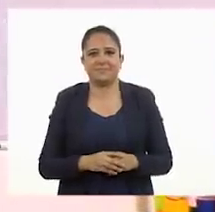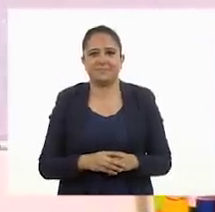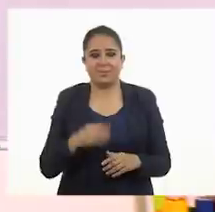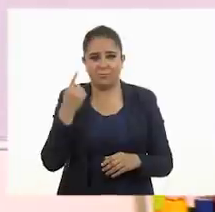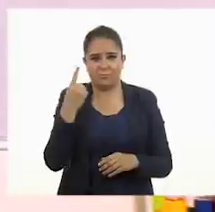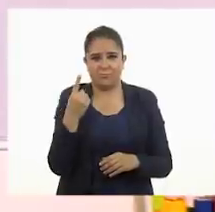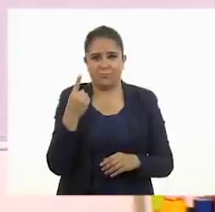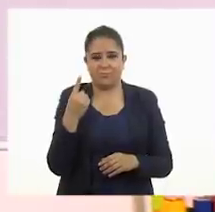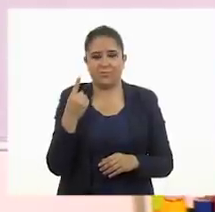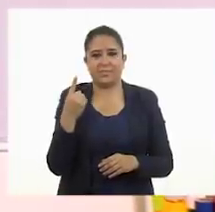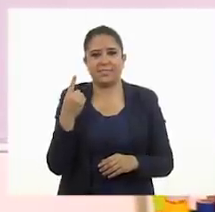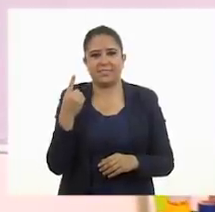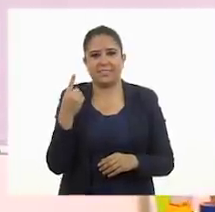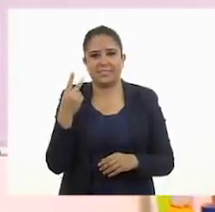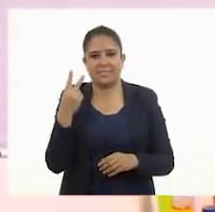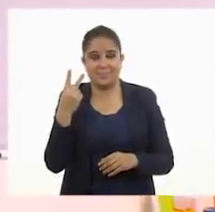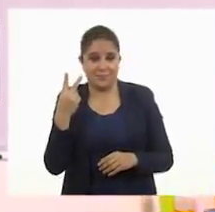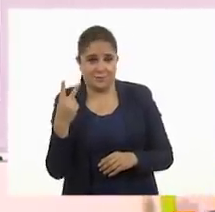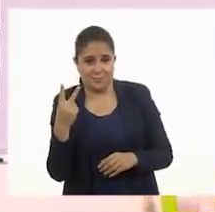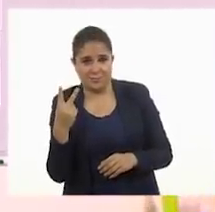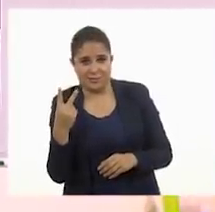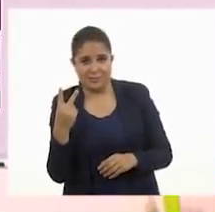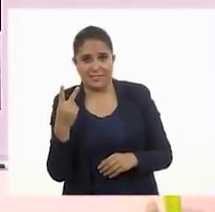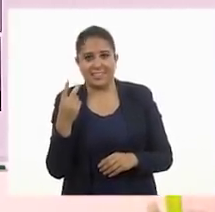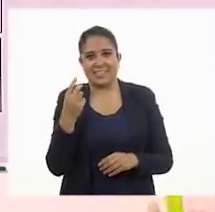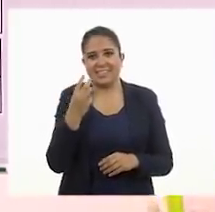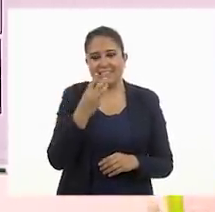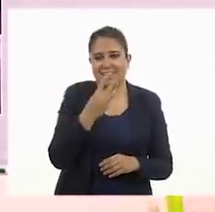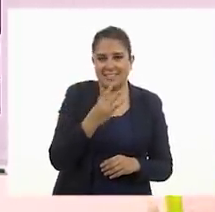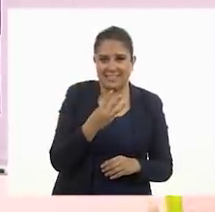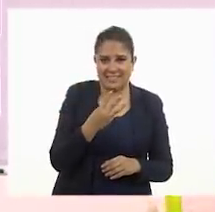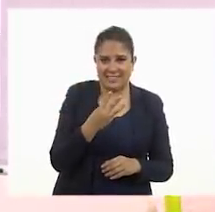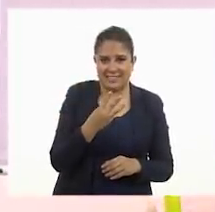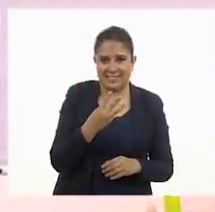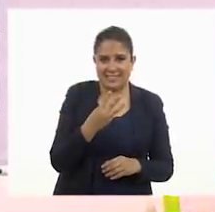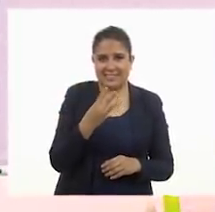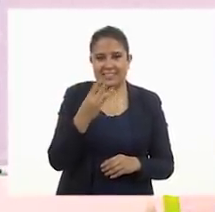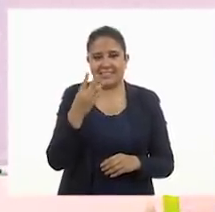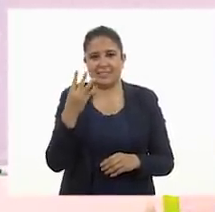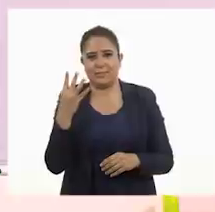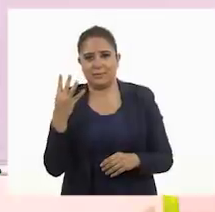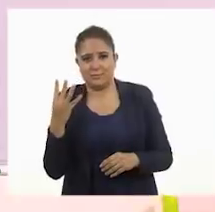Una, dos, tres,